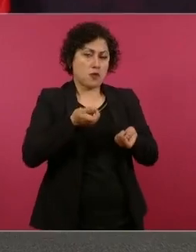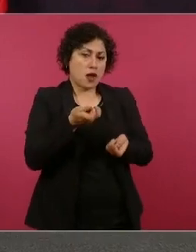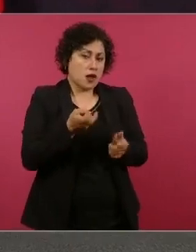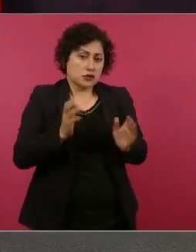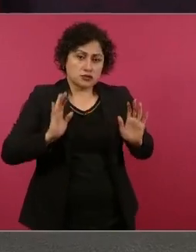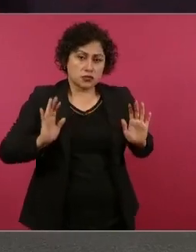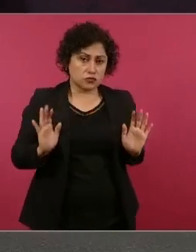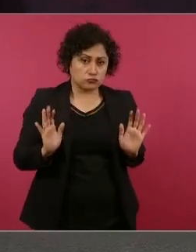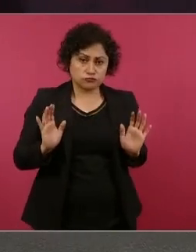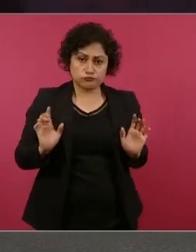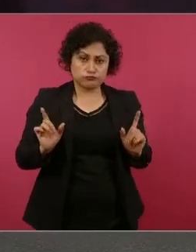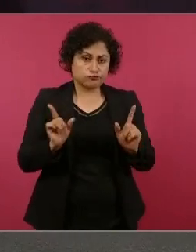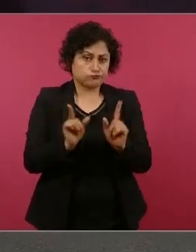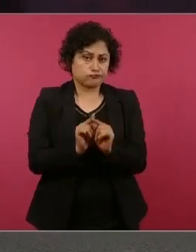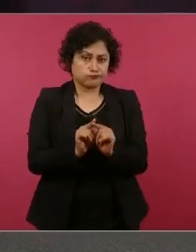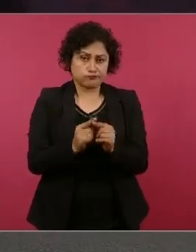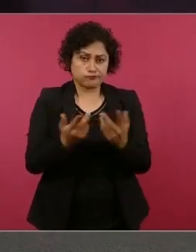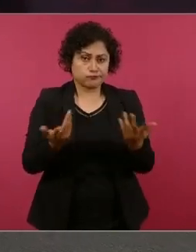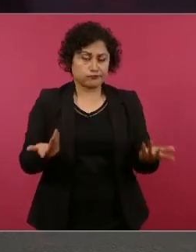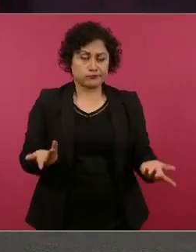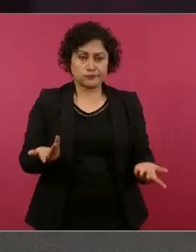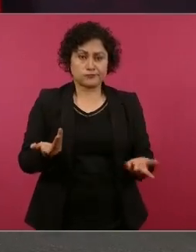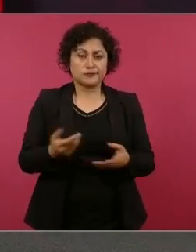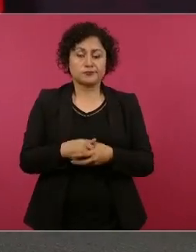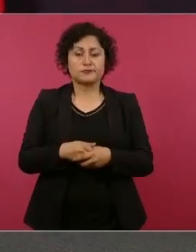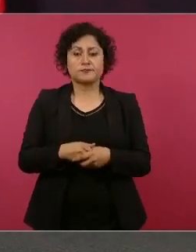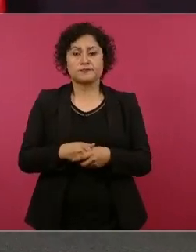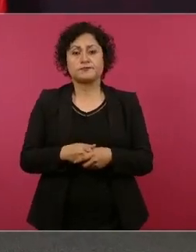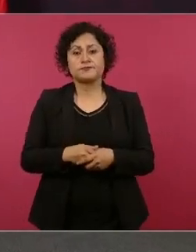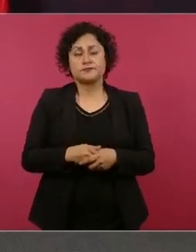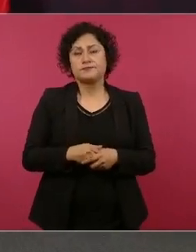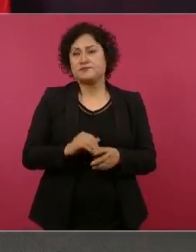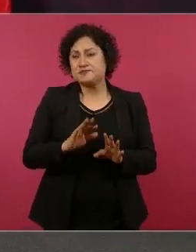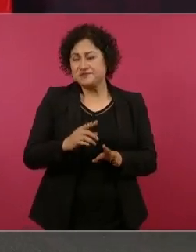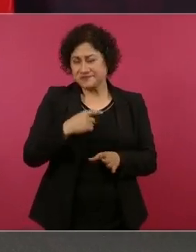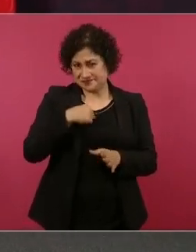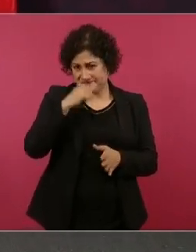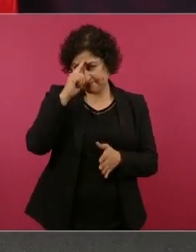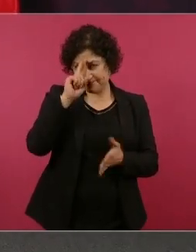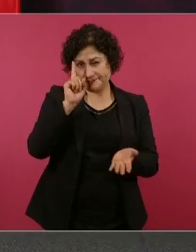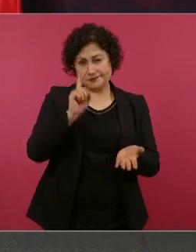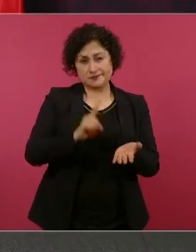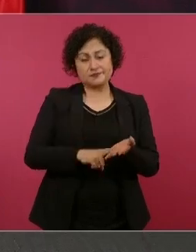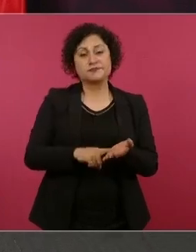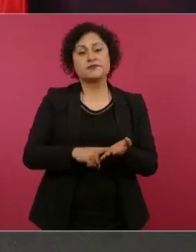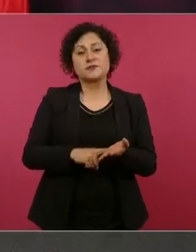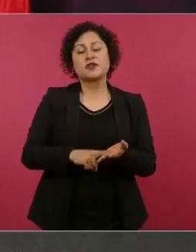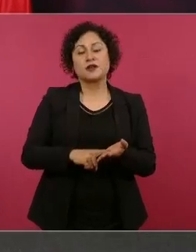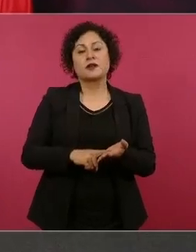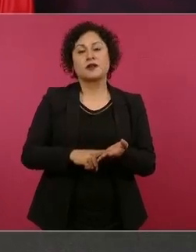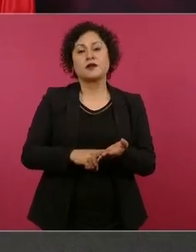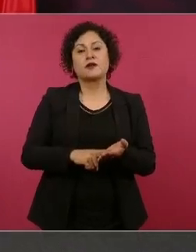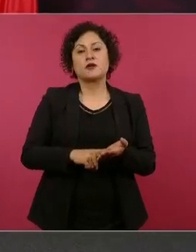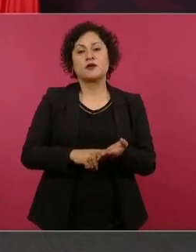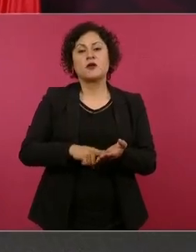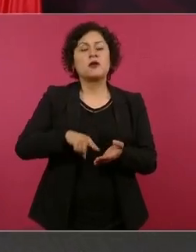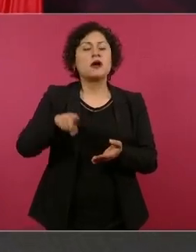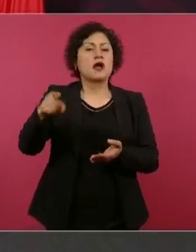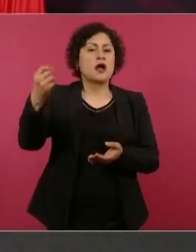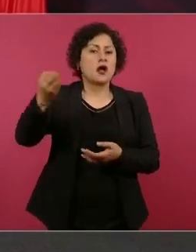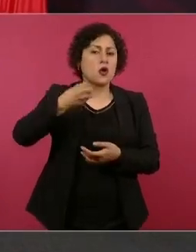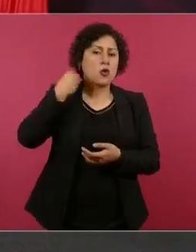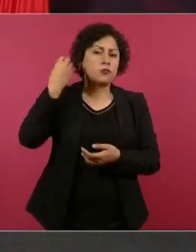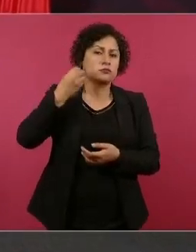Entonces, creo que había como una especie de seminario de congreso